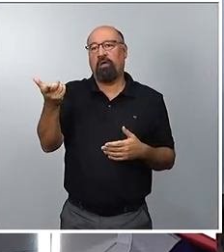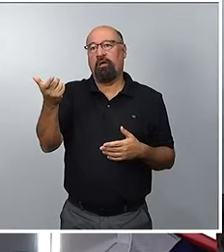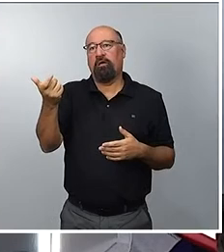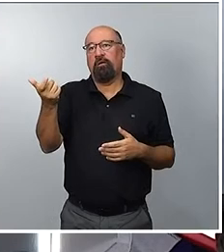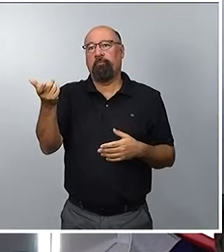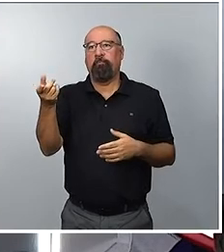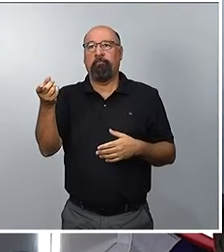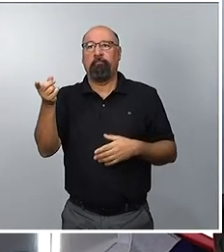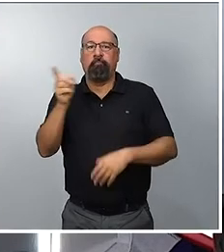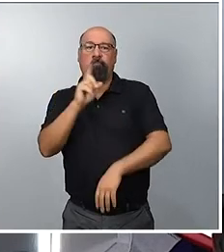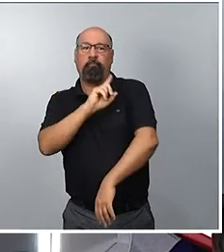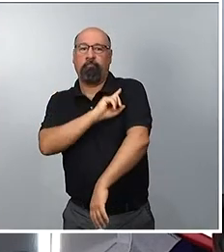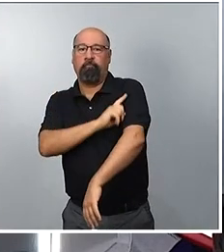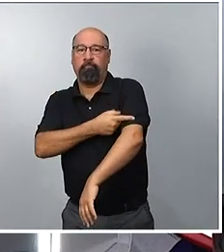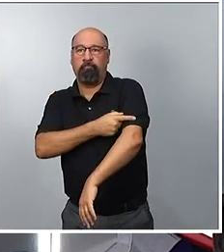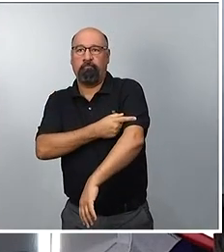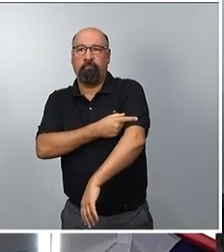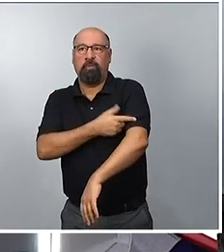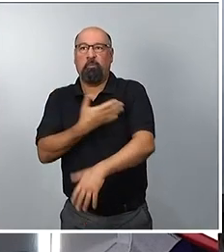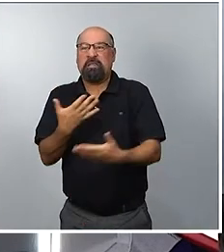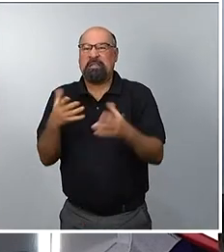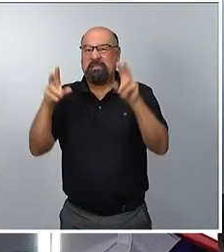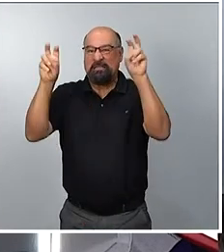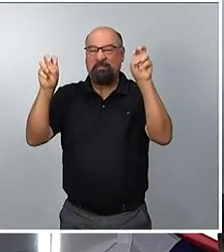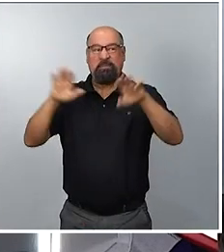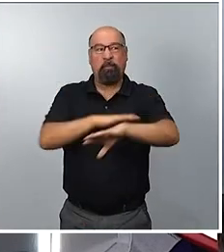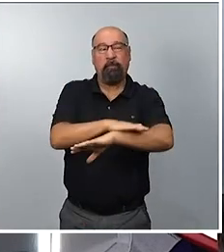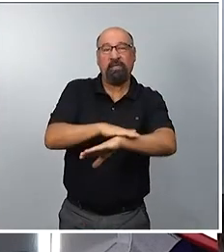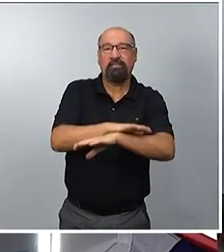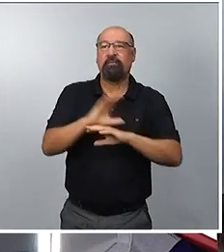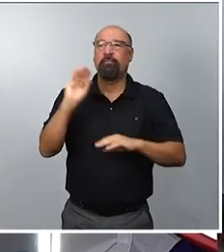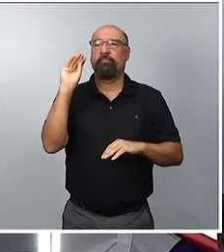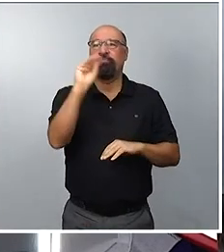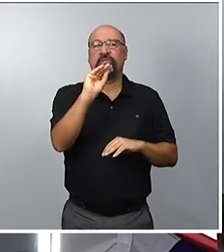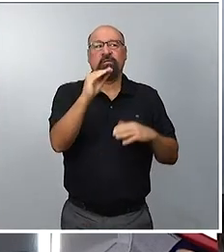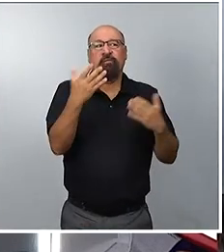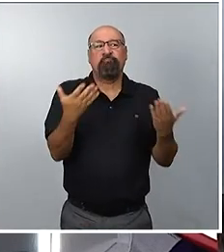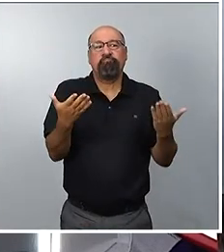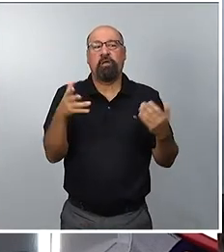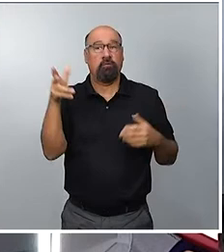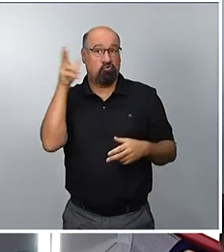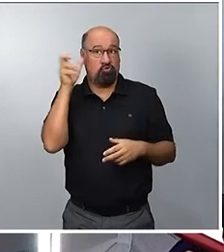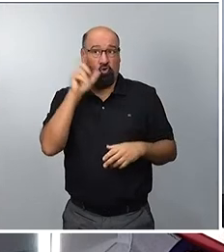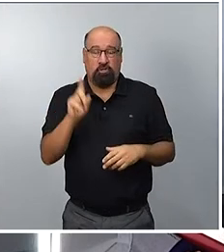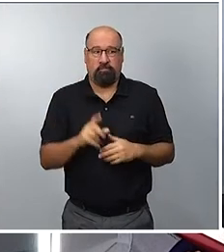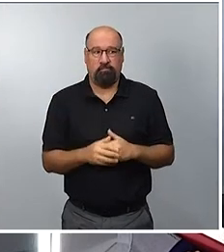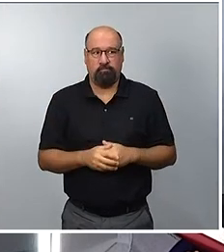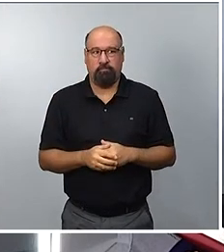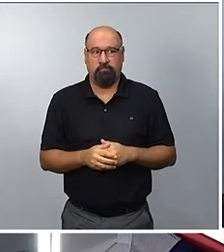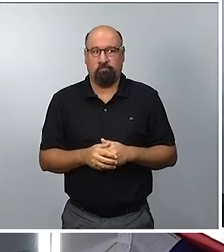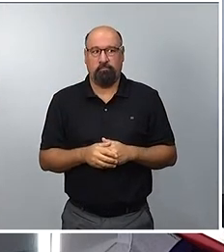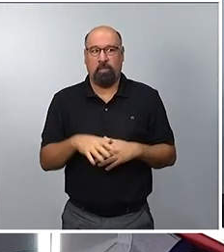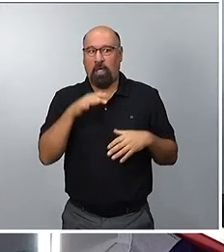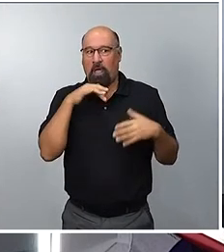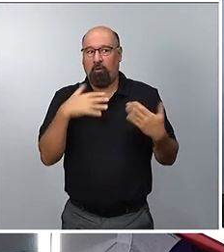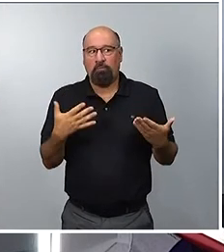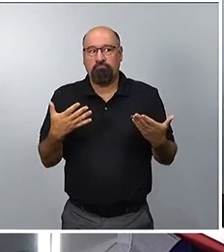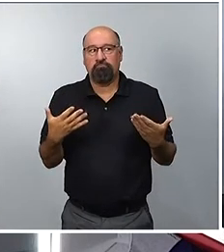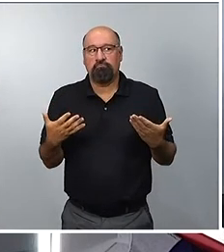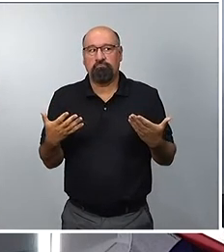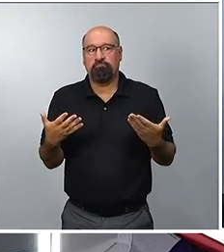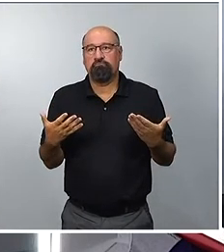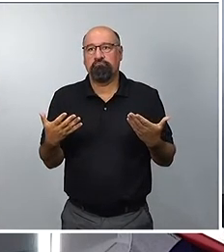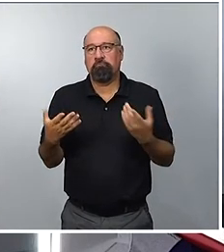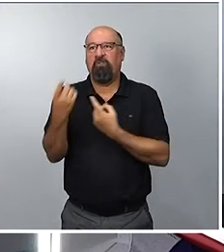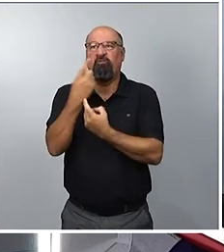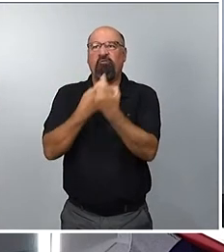de Telefón, si le pensaba algo mismo que todavía no se haya pronunciado, porque eso, bueno, no parece que habrá tenido más